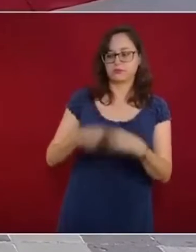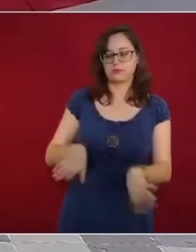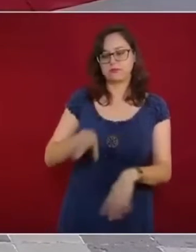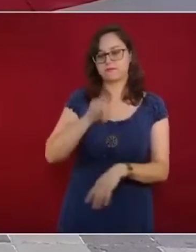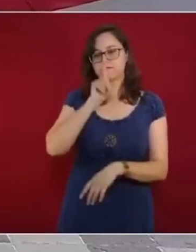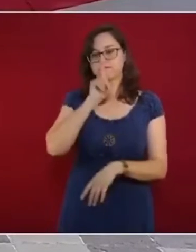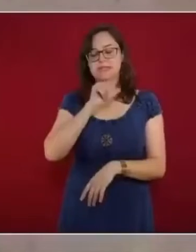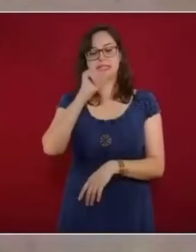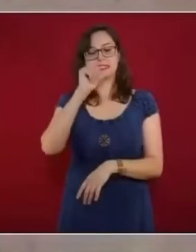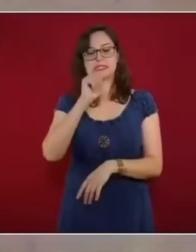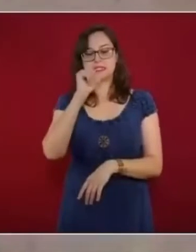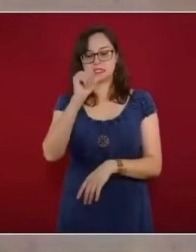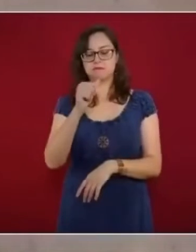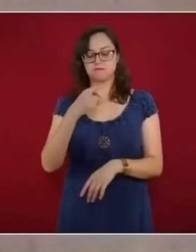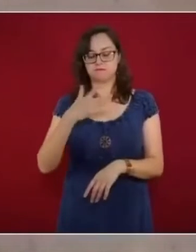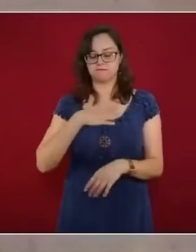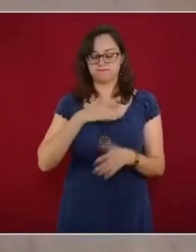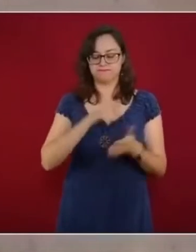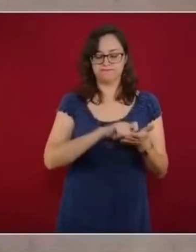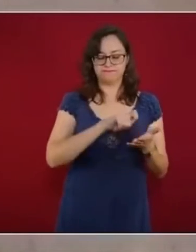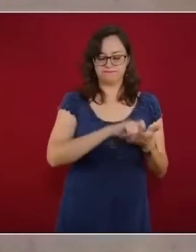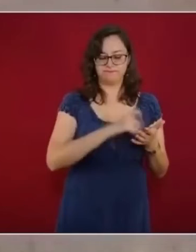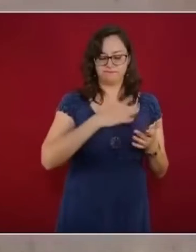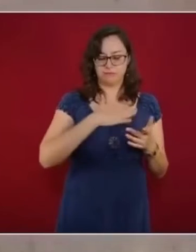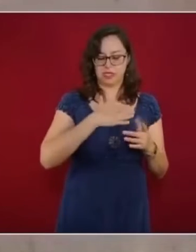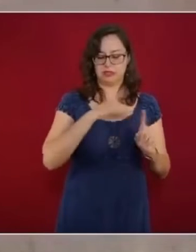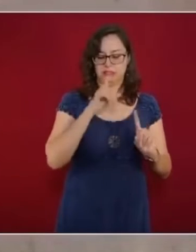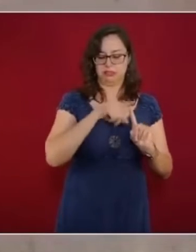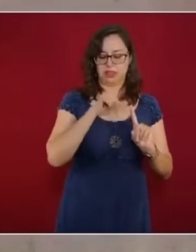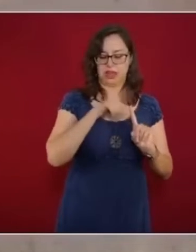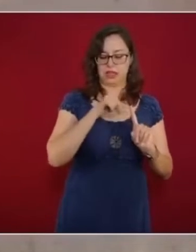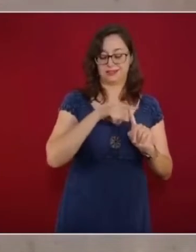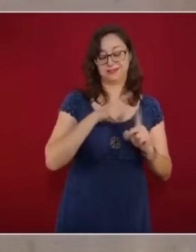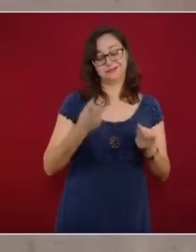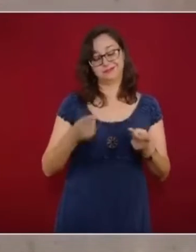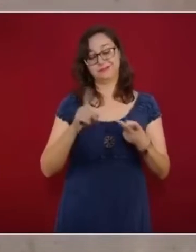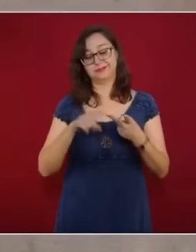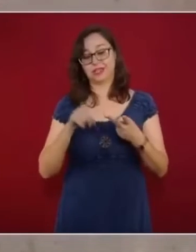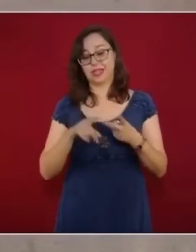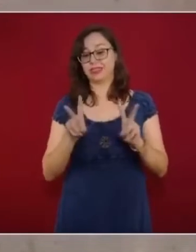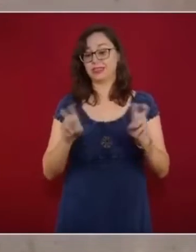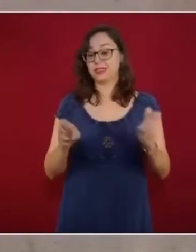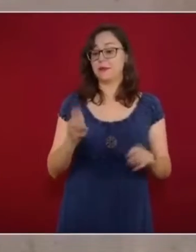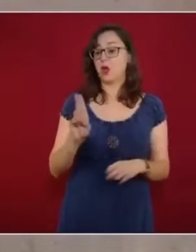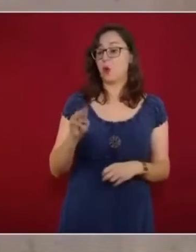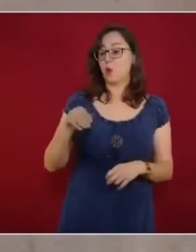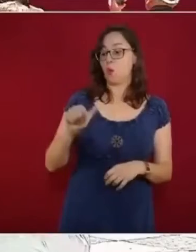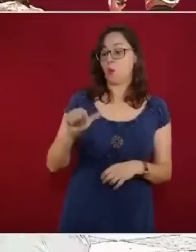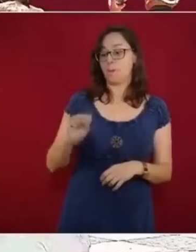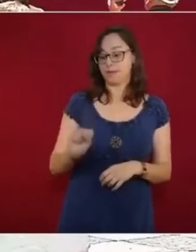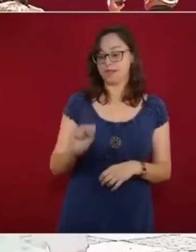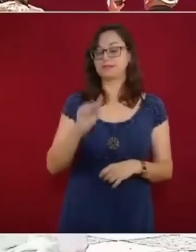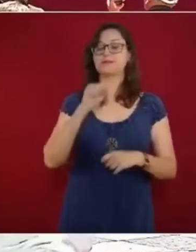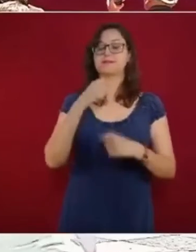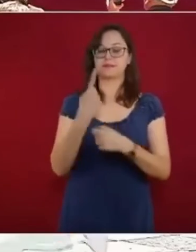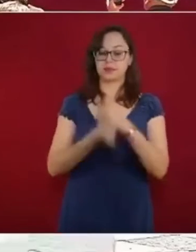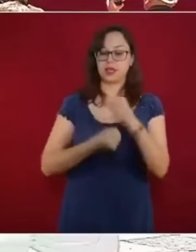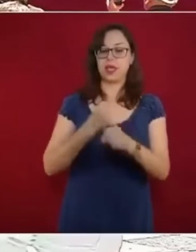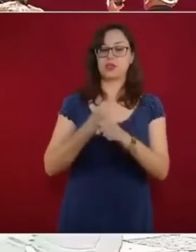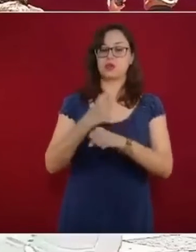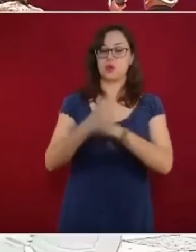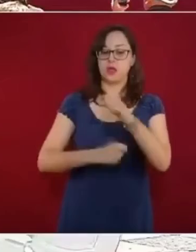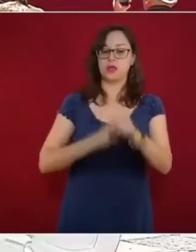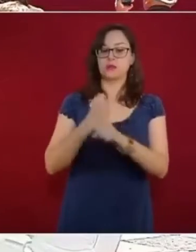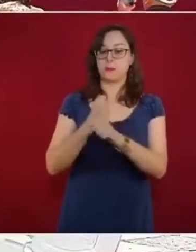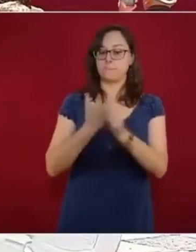Eso nos queda de tarea y también lo de las sumas, de que vayan incrementándose año con año